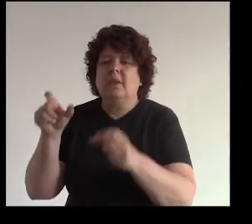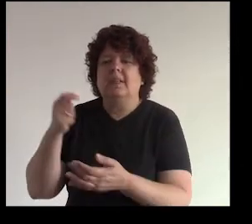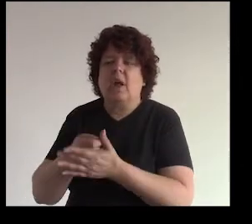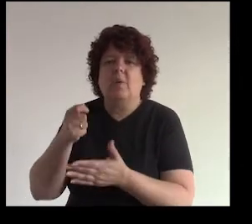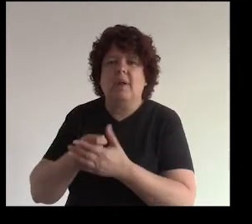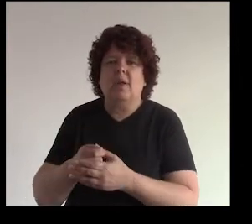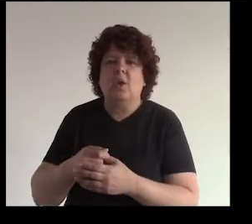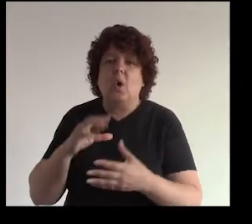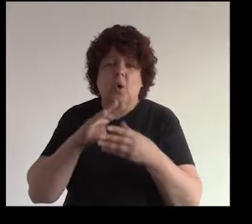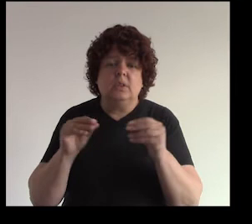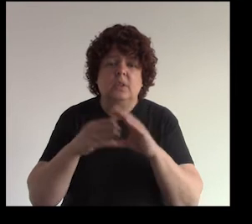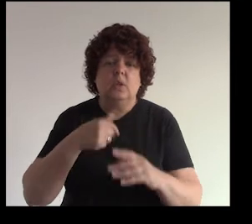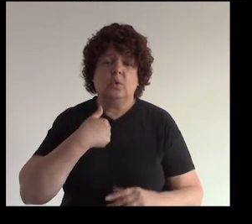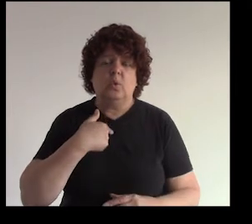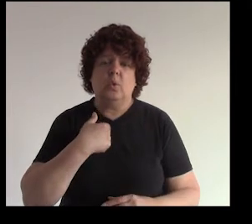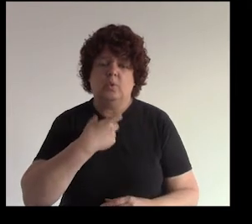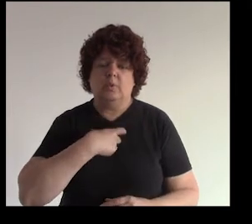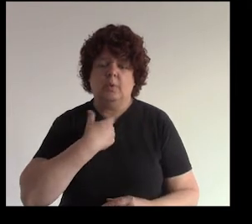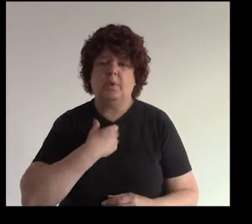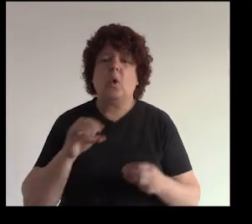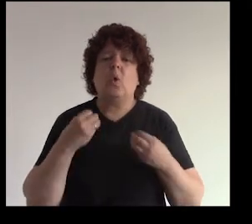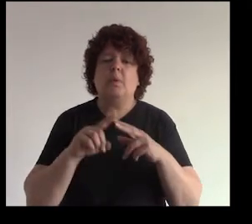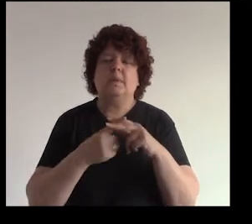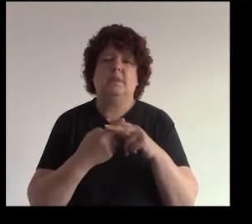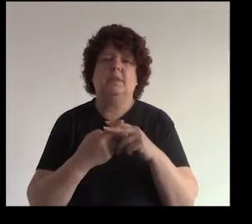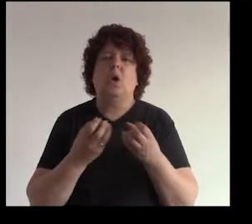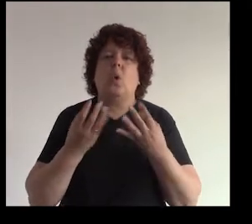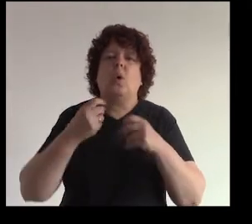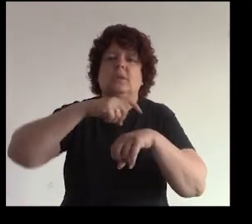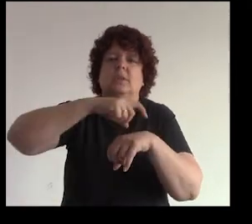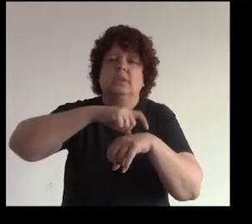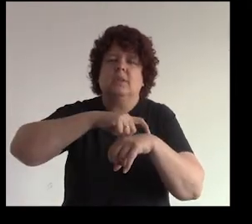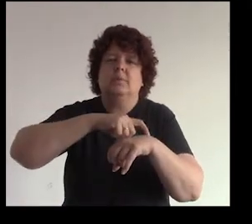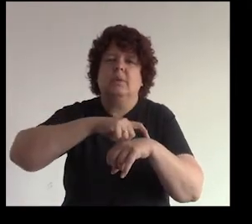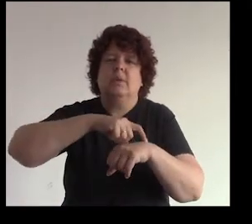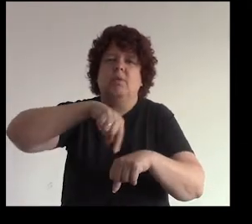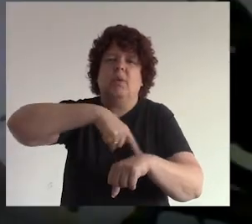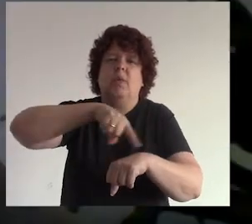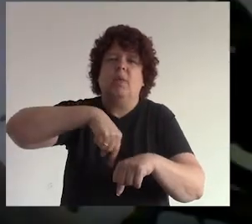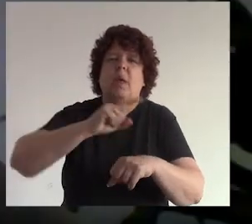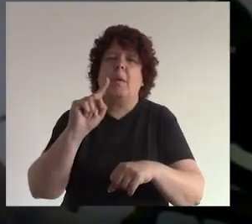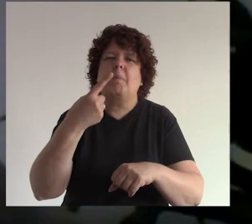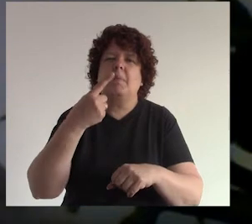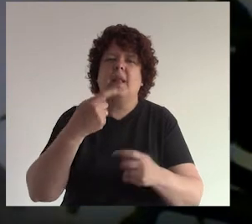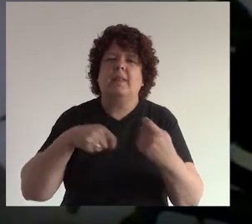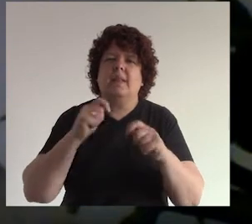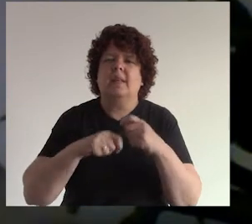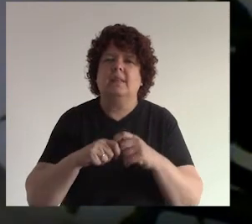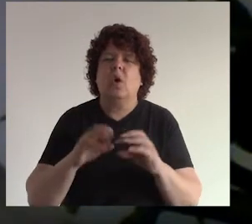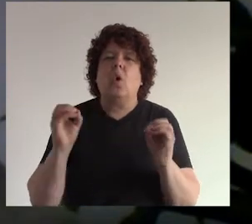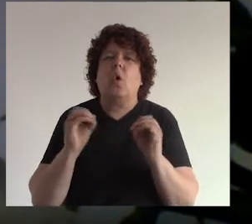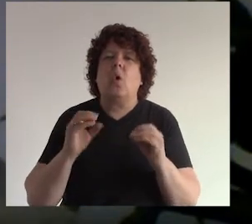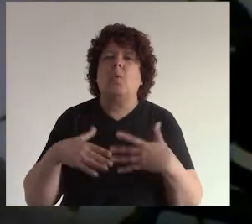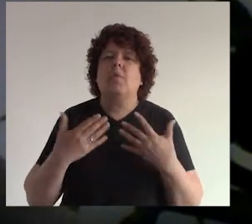clientes cuenta tu historia ¿cómo empezaste? ¿cuánto tiempo te costó abrir tu primera tienda? ¿cómo